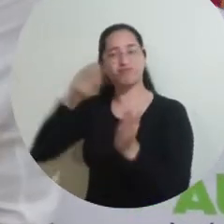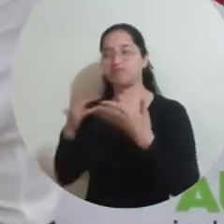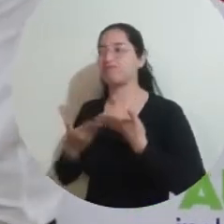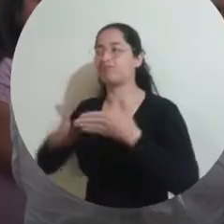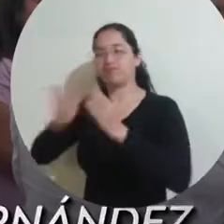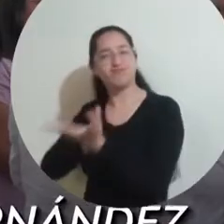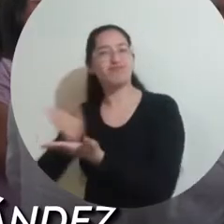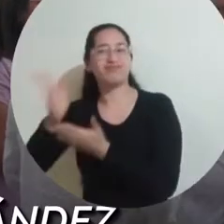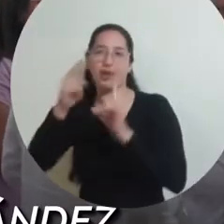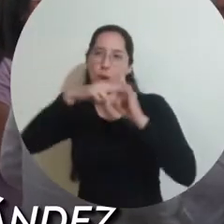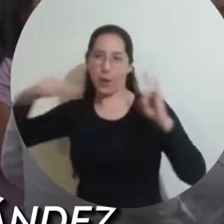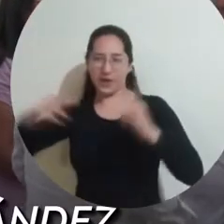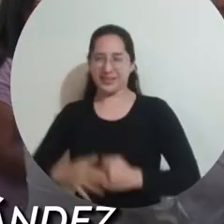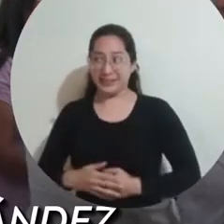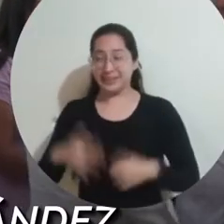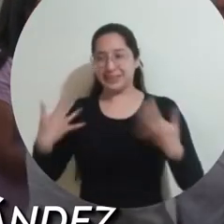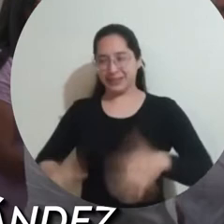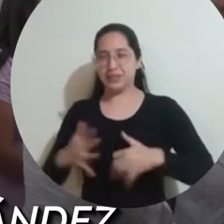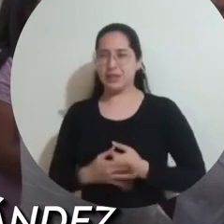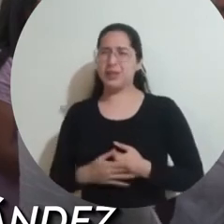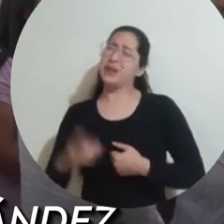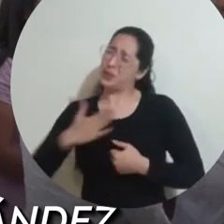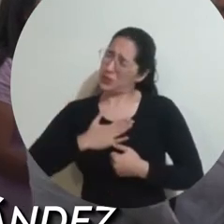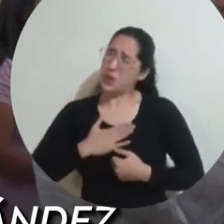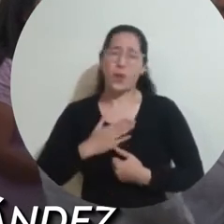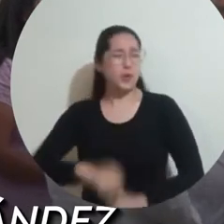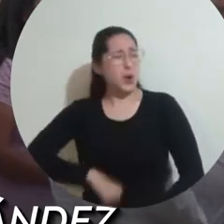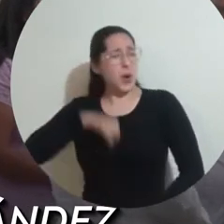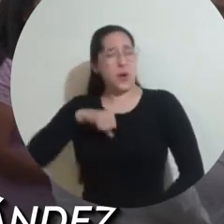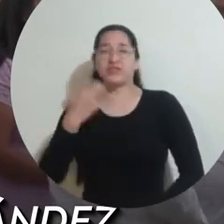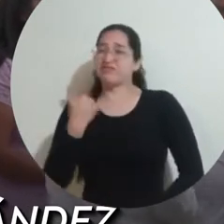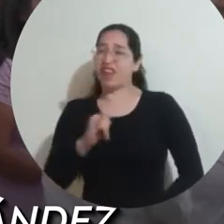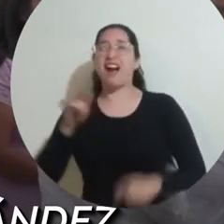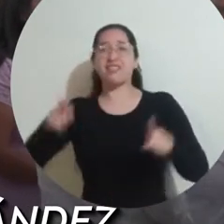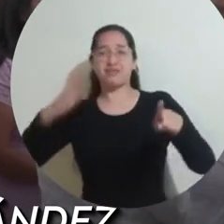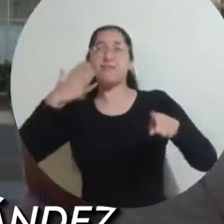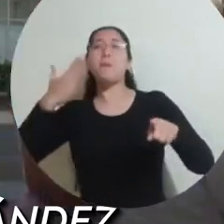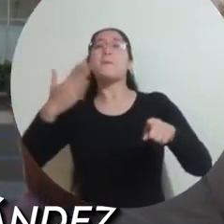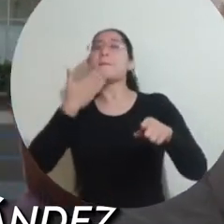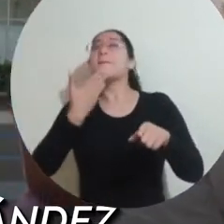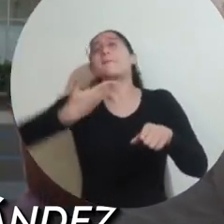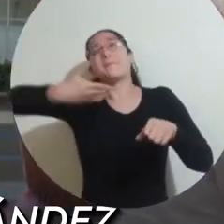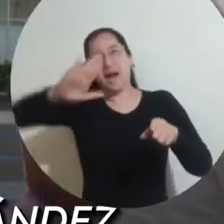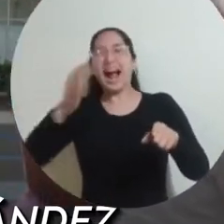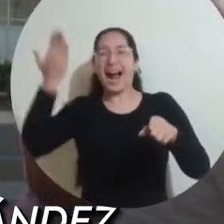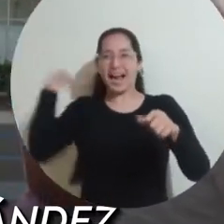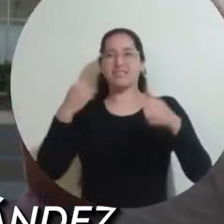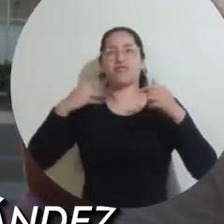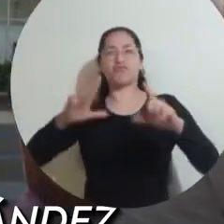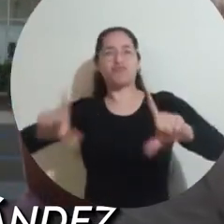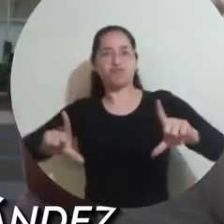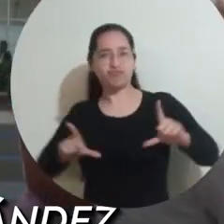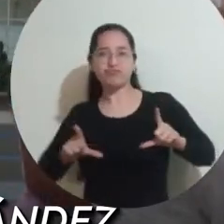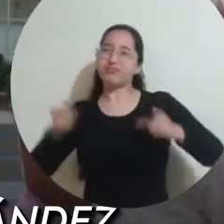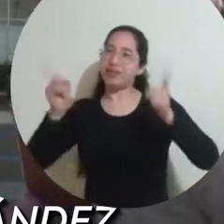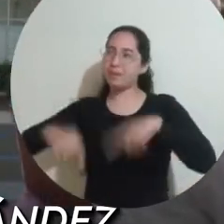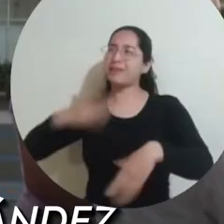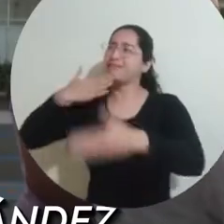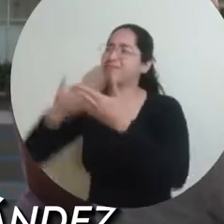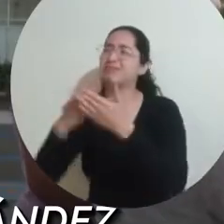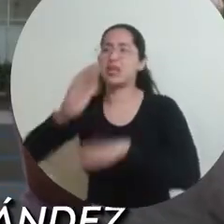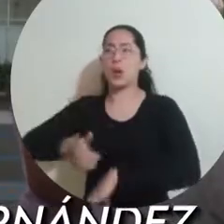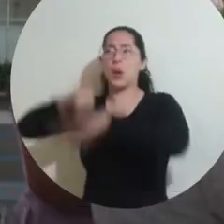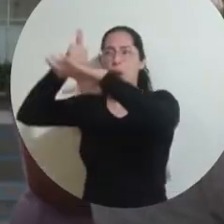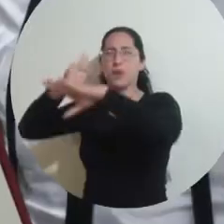para que nos aprobaran. A mí me llena de mucho orgullo haberme regresado de esta universidad y ver todo lo que ha progresado y sobre todo quiero